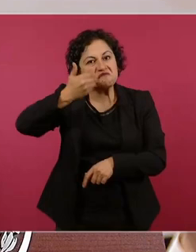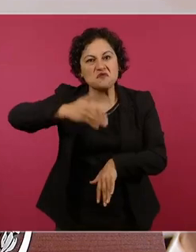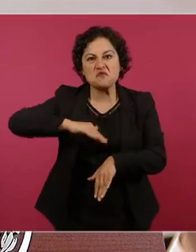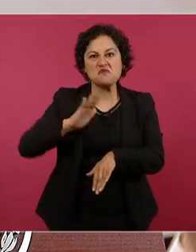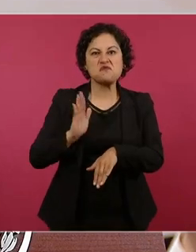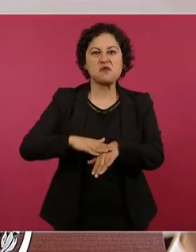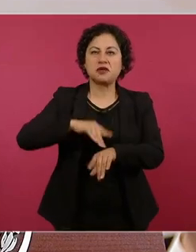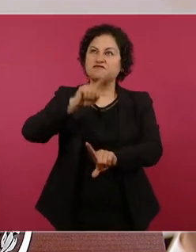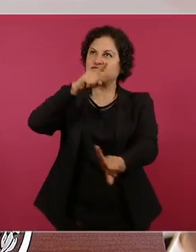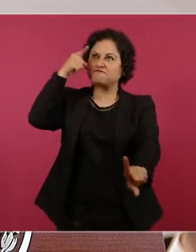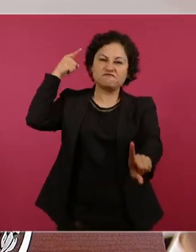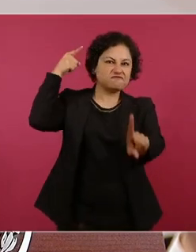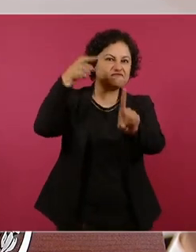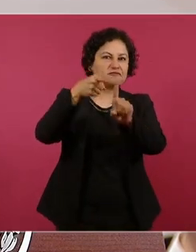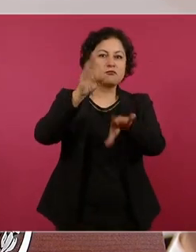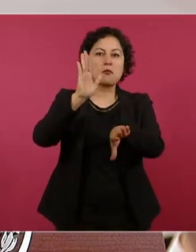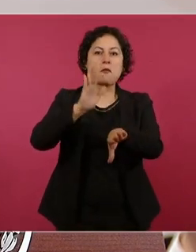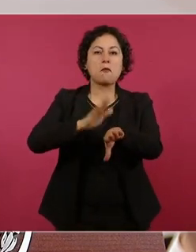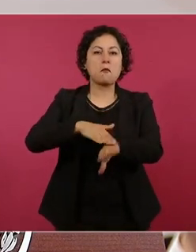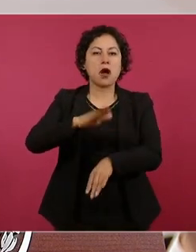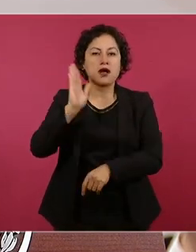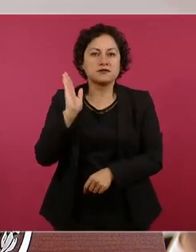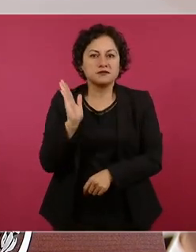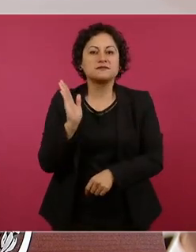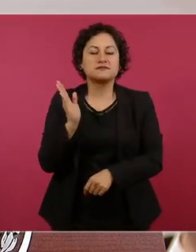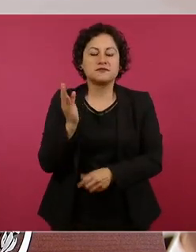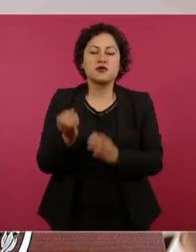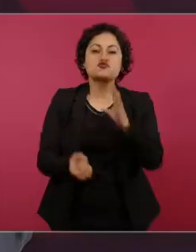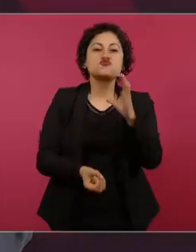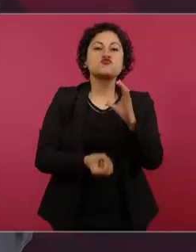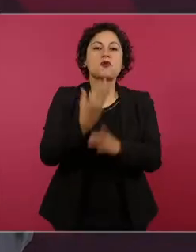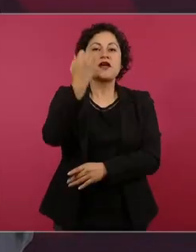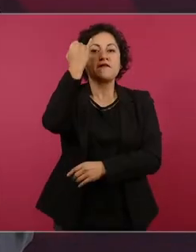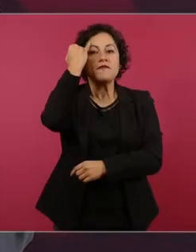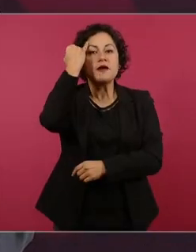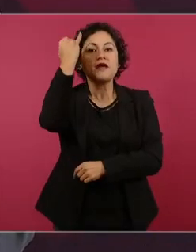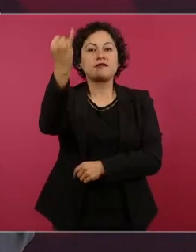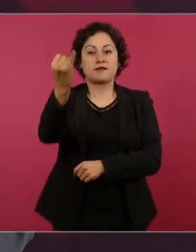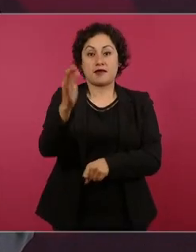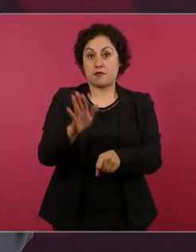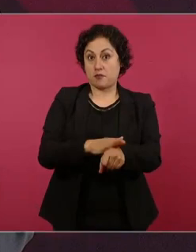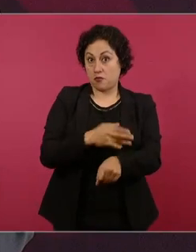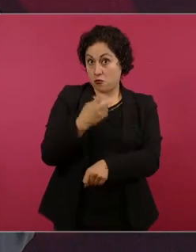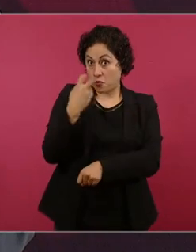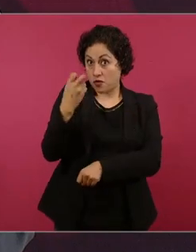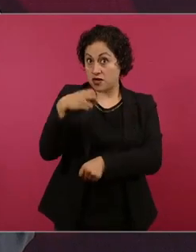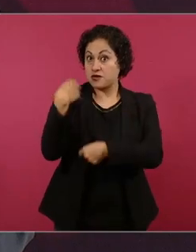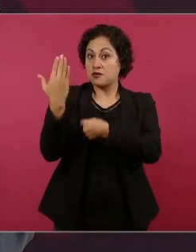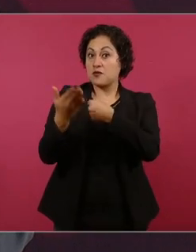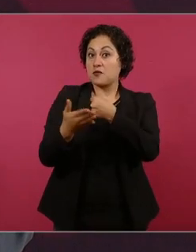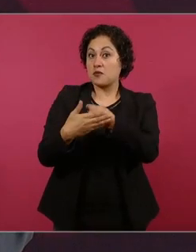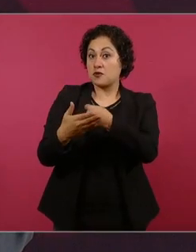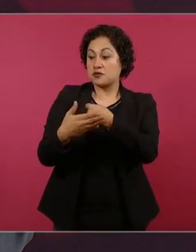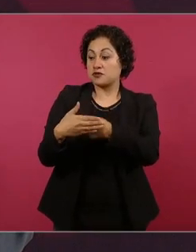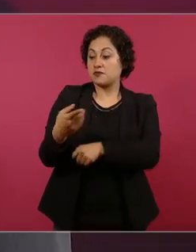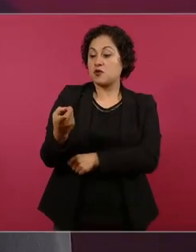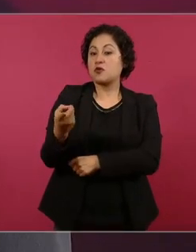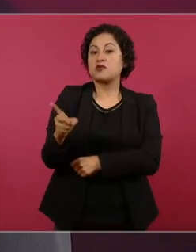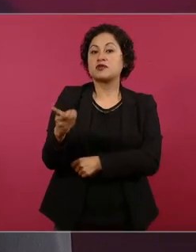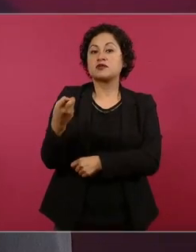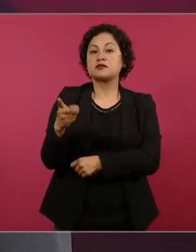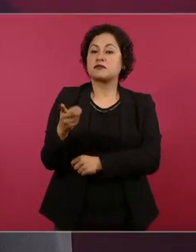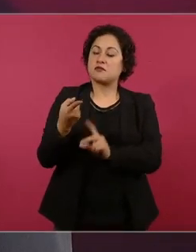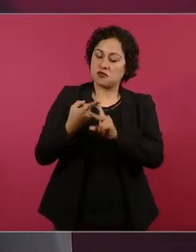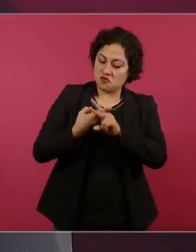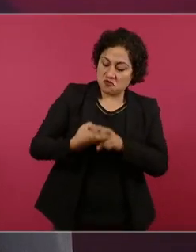y por ello a partir de diciembre próximo arrancaremos la construcción